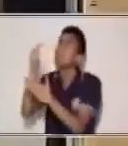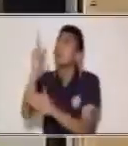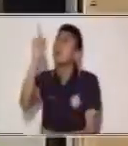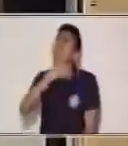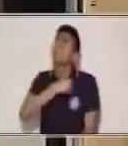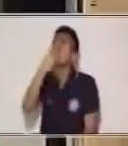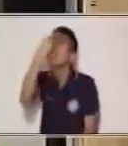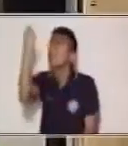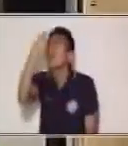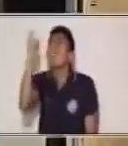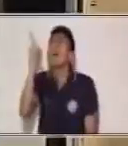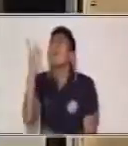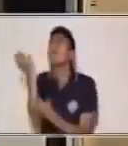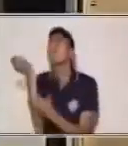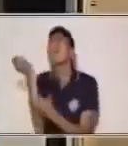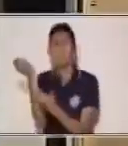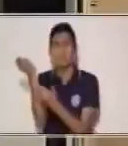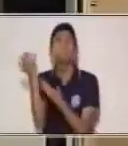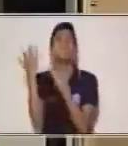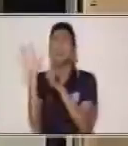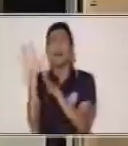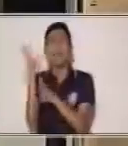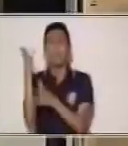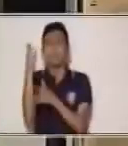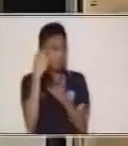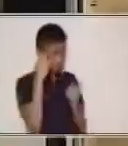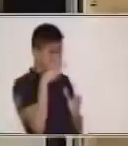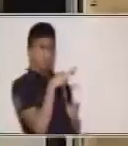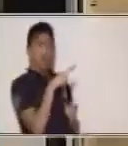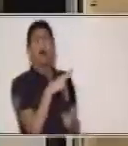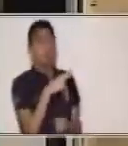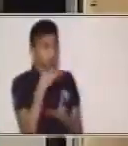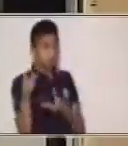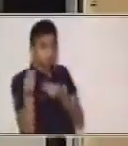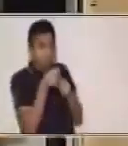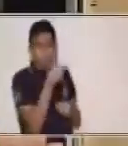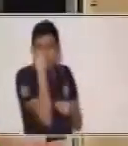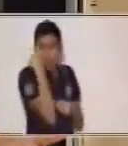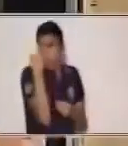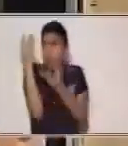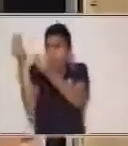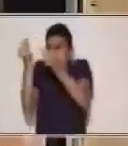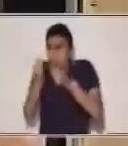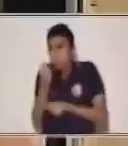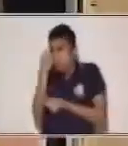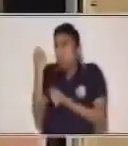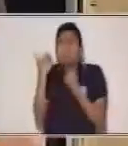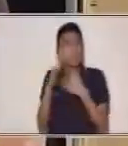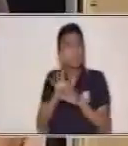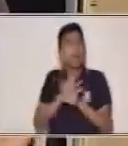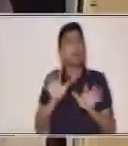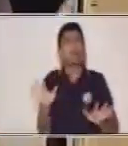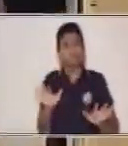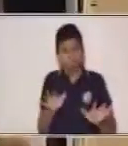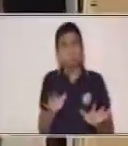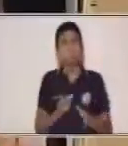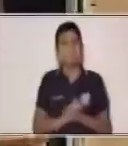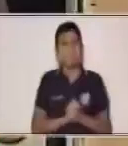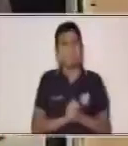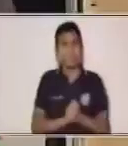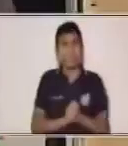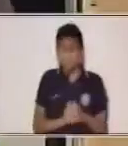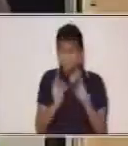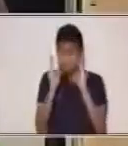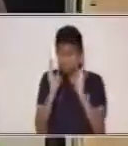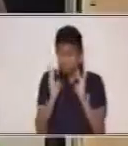Este es un cuento. Vamos a ver entonces cuál es la definición de cuento, características